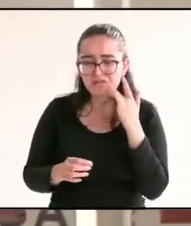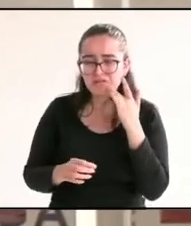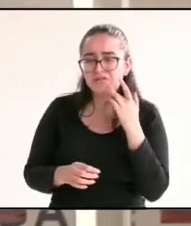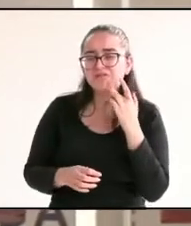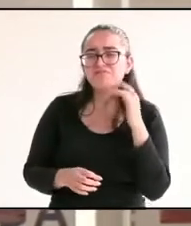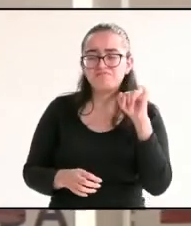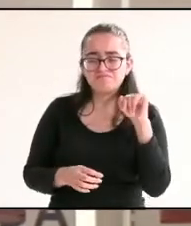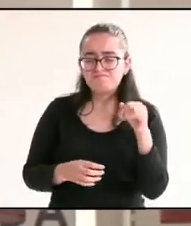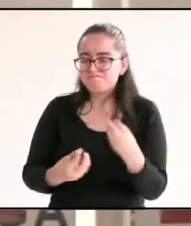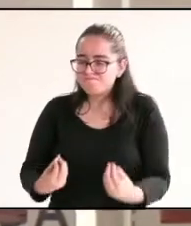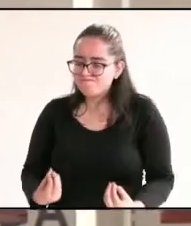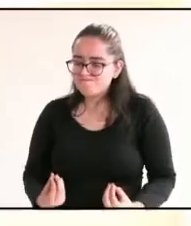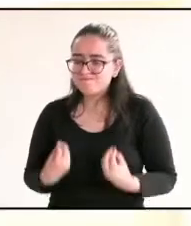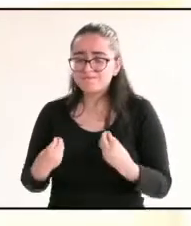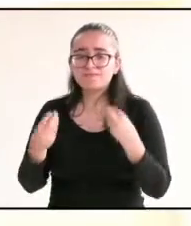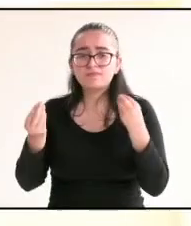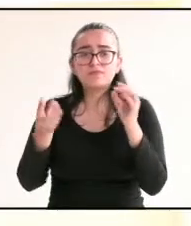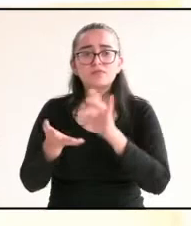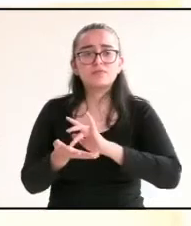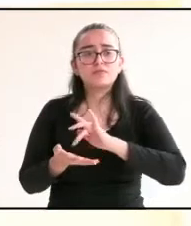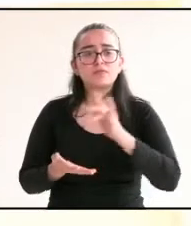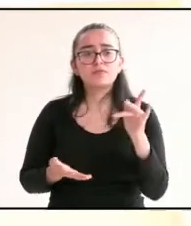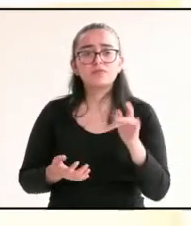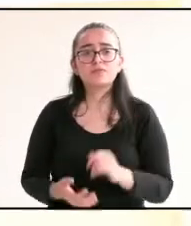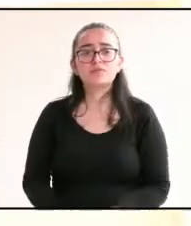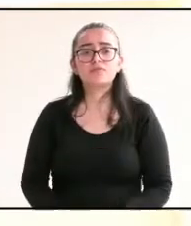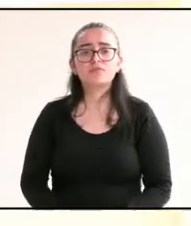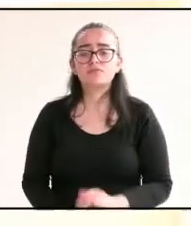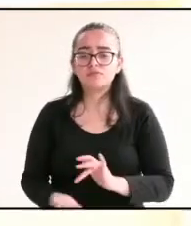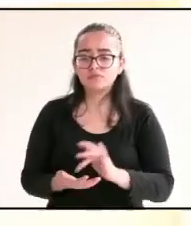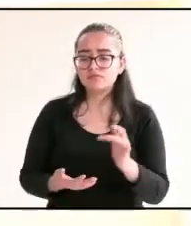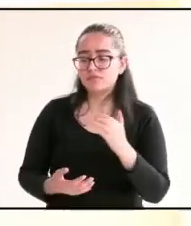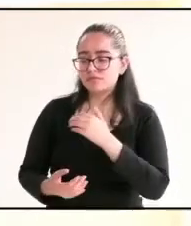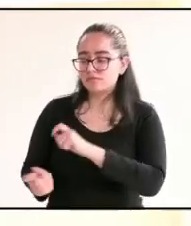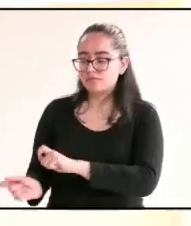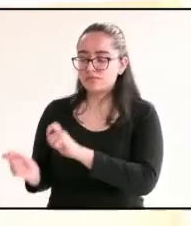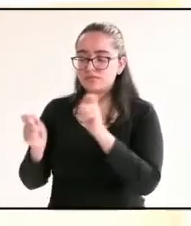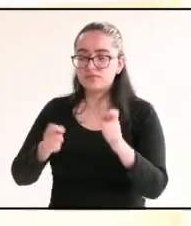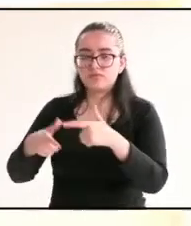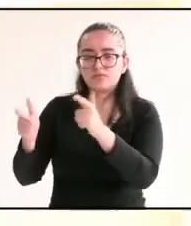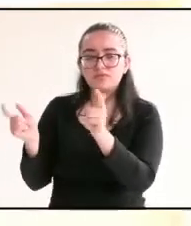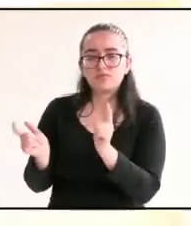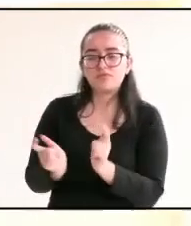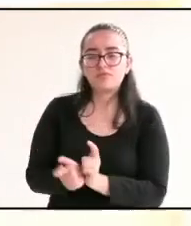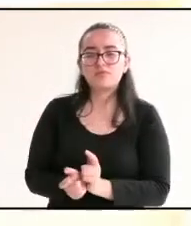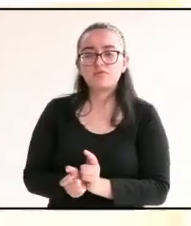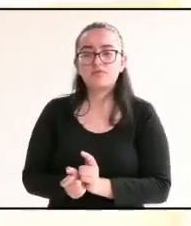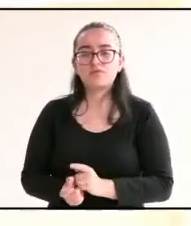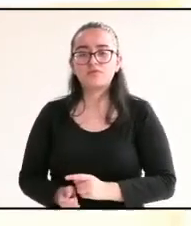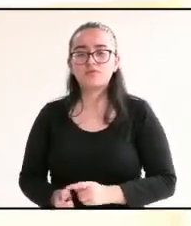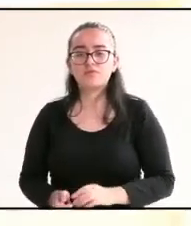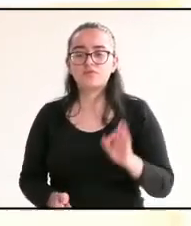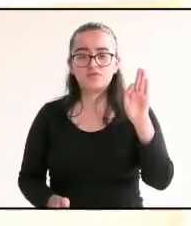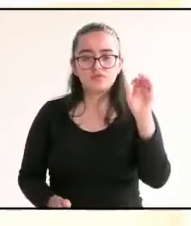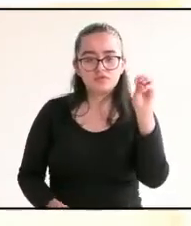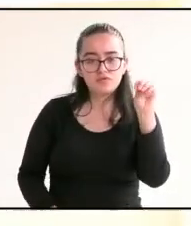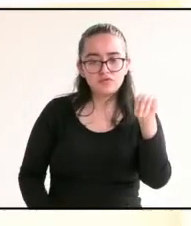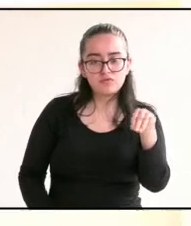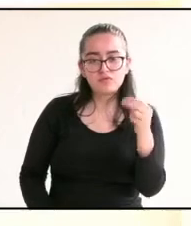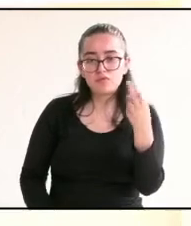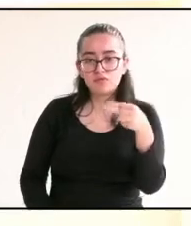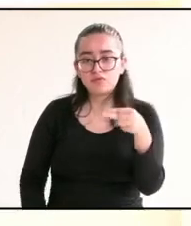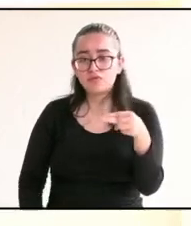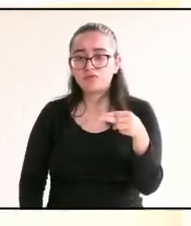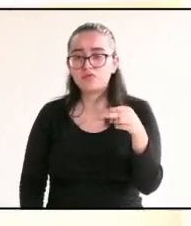la vida. Muchísimas gracias. Gracias. Candidato, continuamos con fuerza por México. El candidato